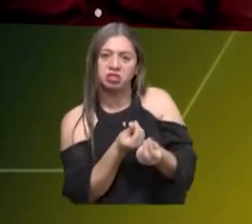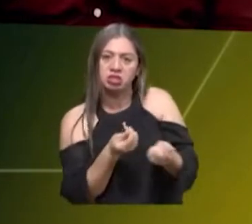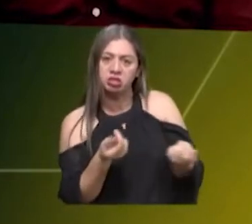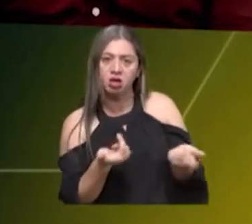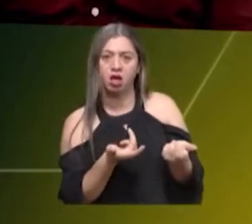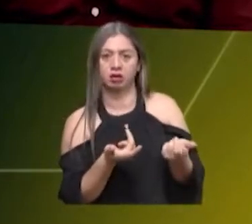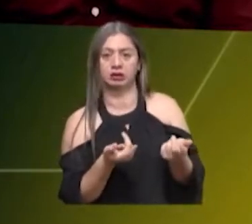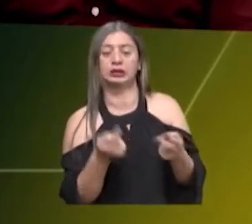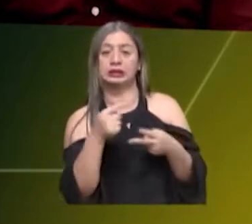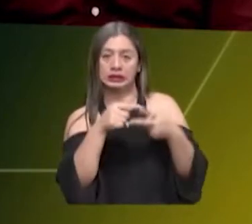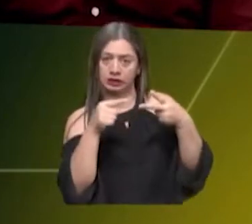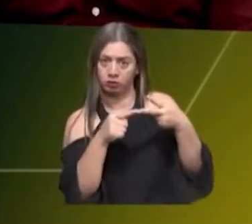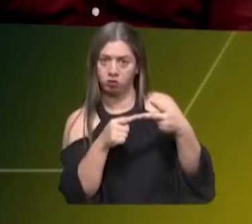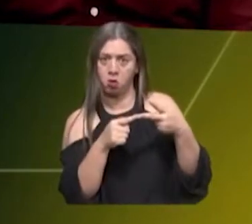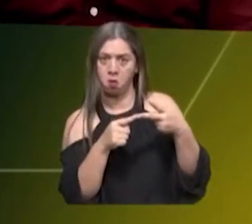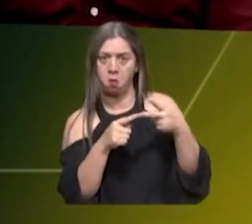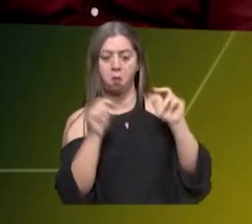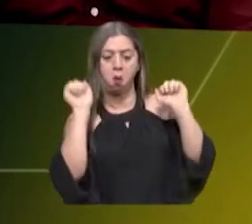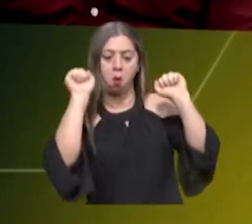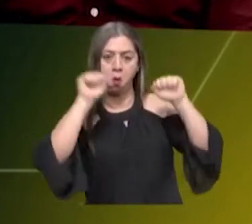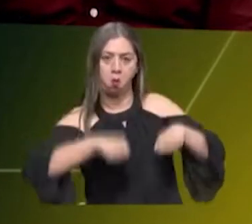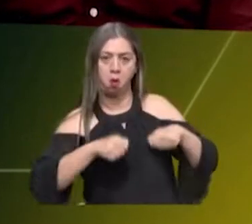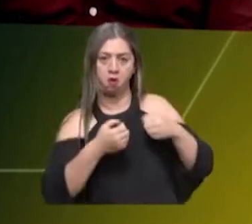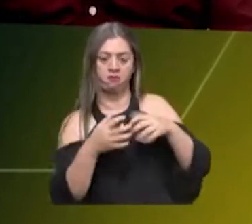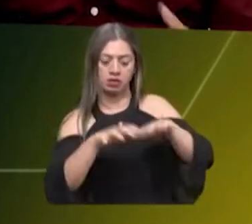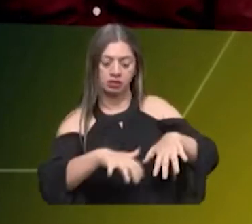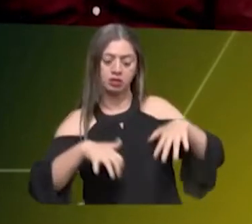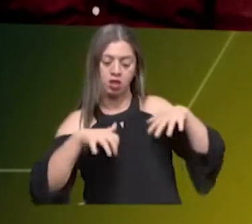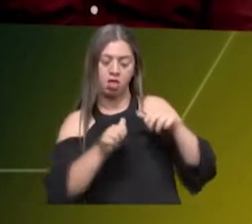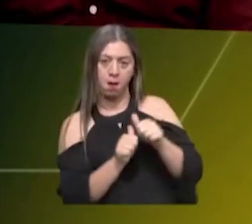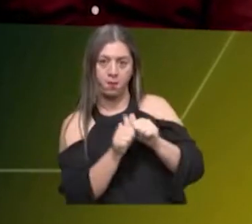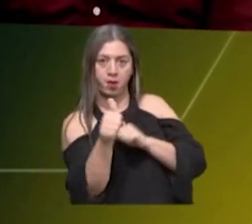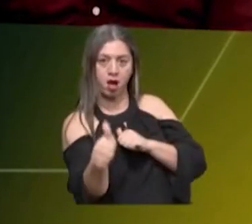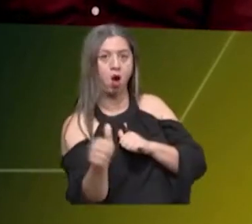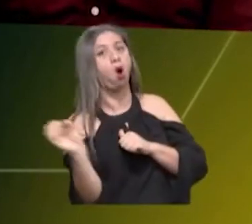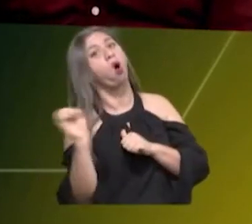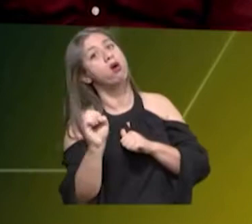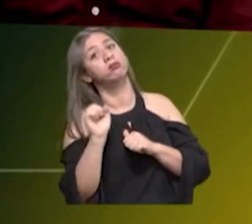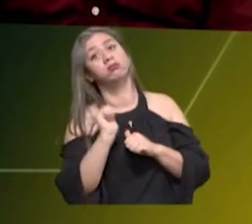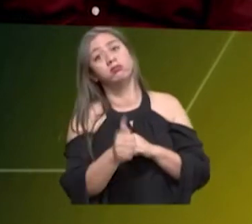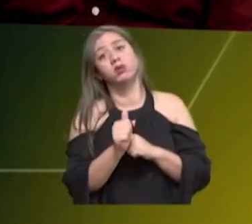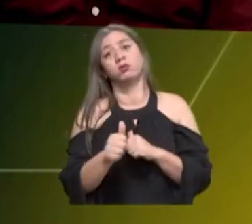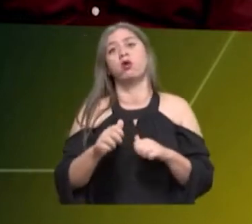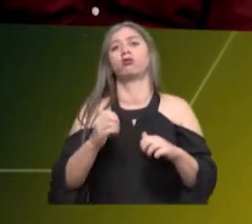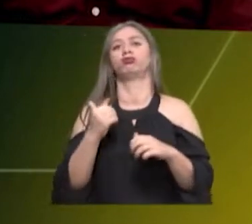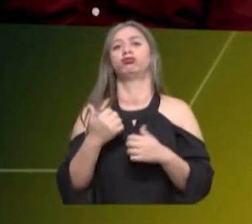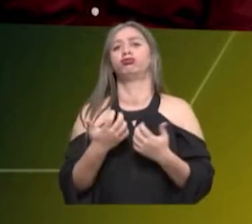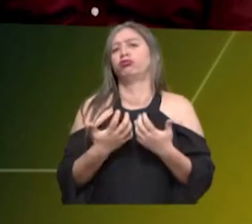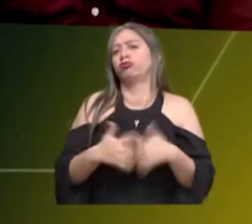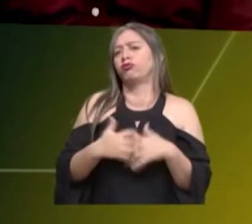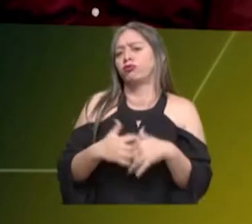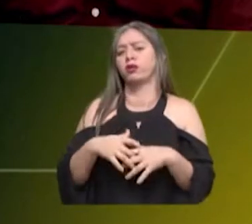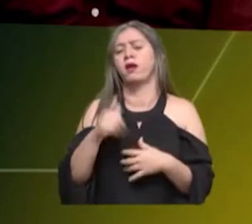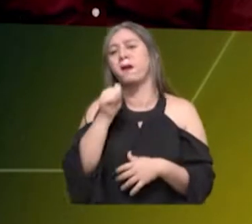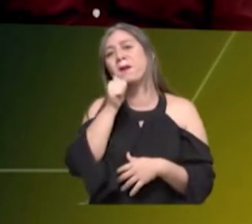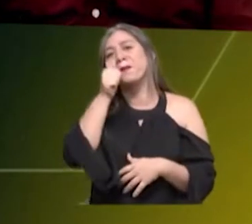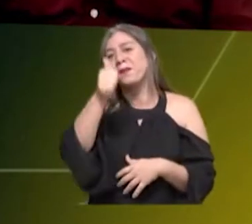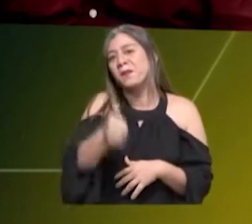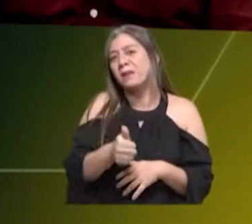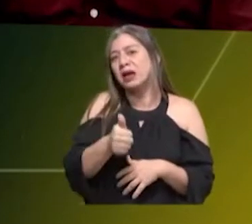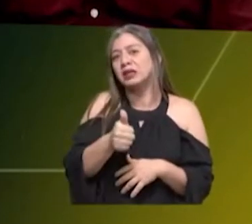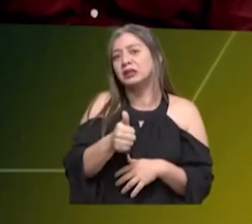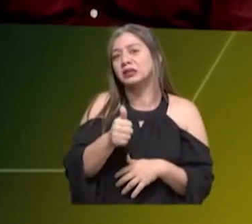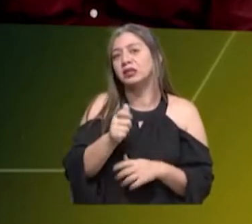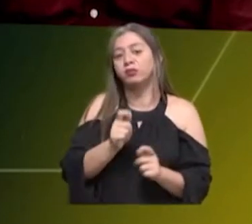Estos dos instrumentos serán sometidos a aprobación por parte de la asamblea. Pero también ellos por función tienen que escoger mañana o